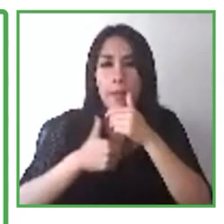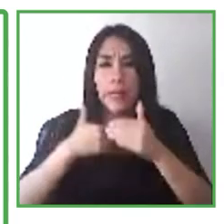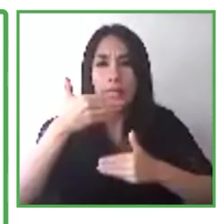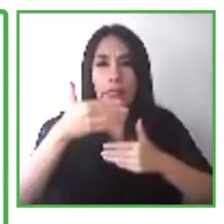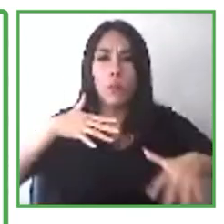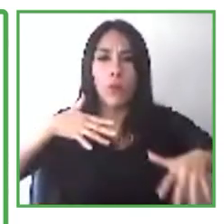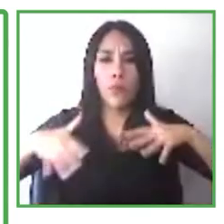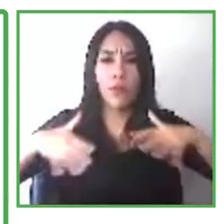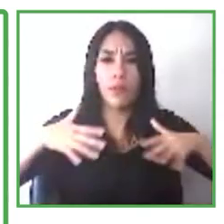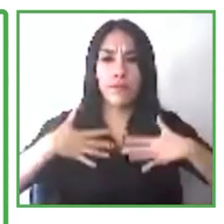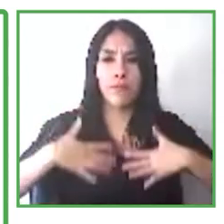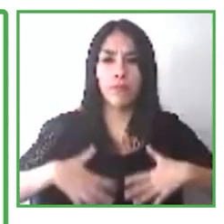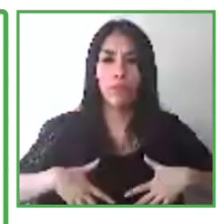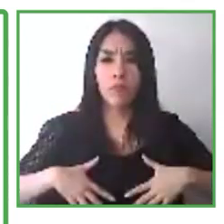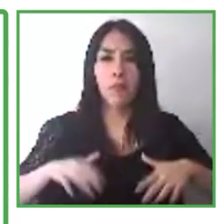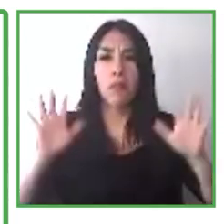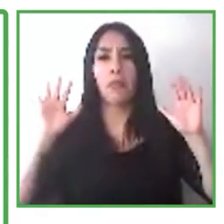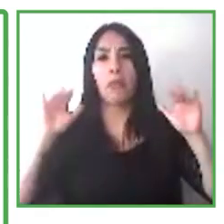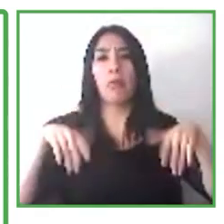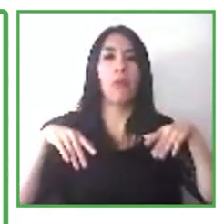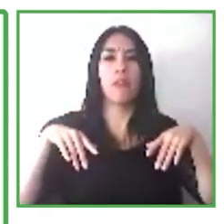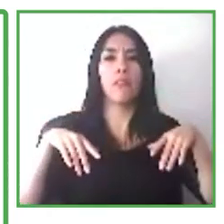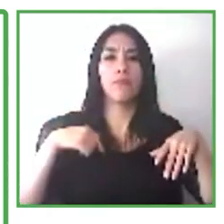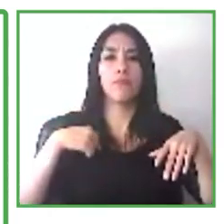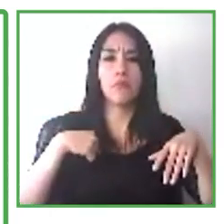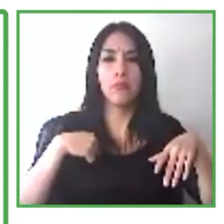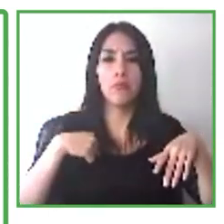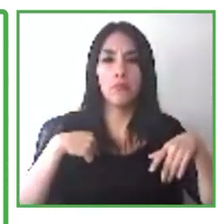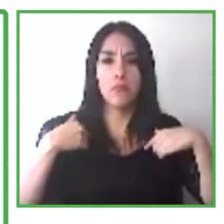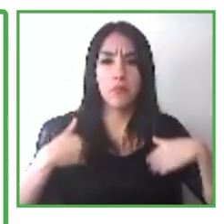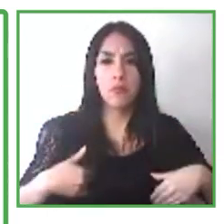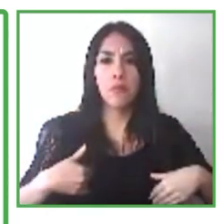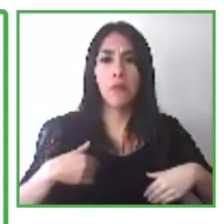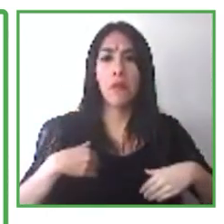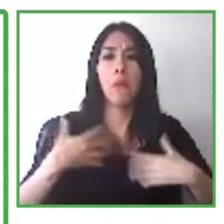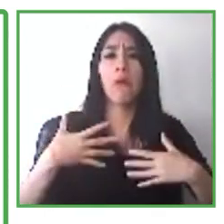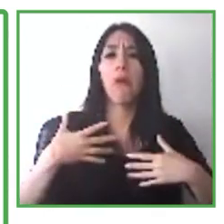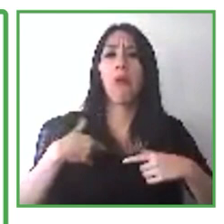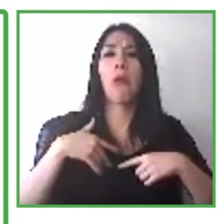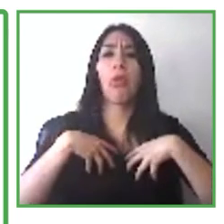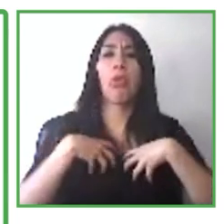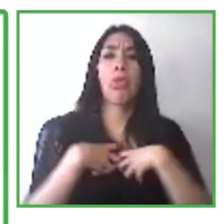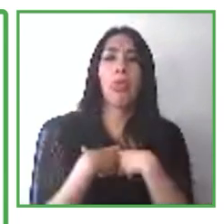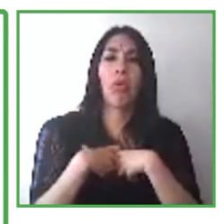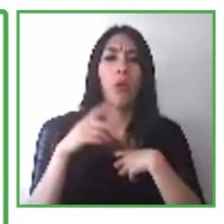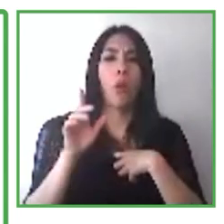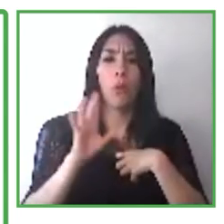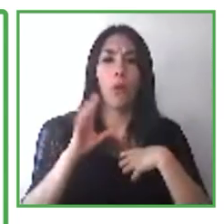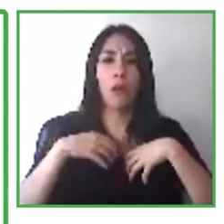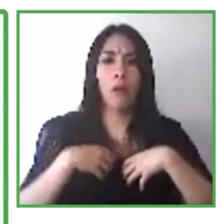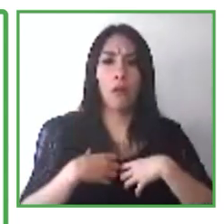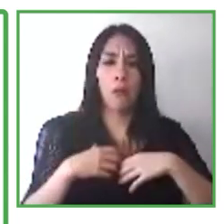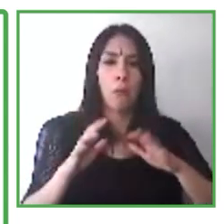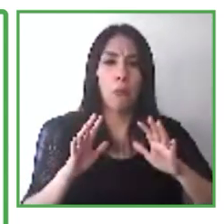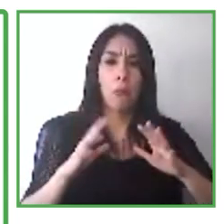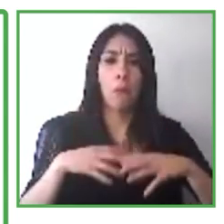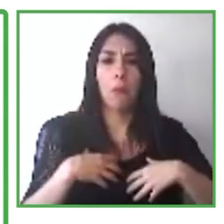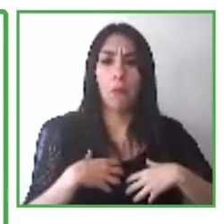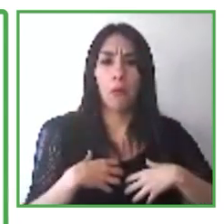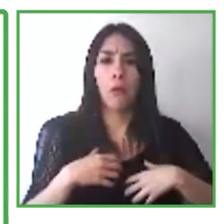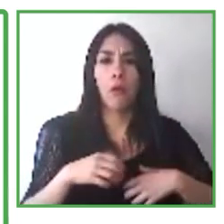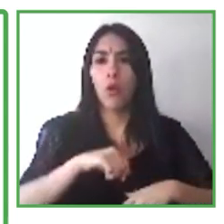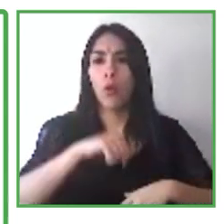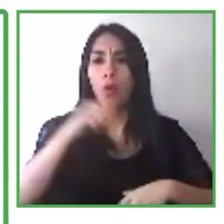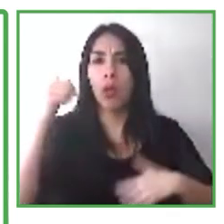pueden estar más cómodas en roles con movimiento físico limitado. Y otras cosas